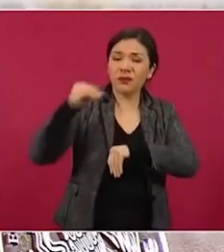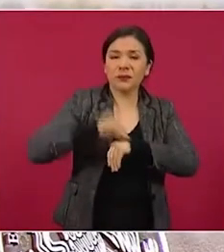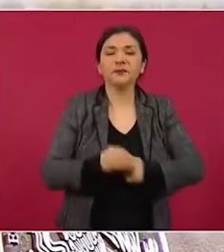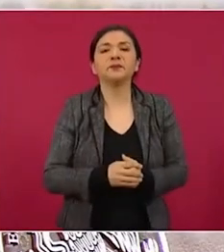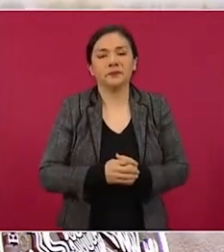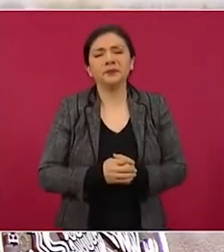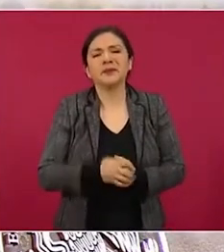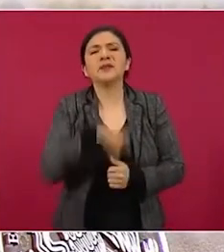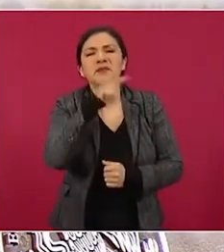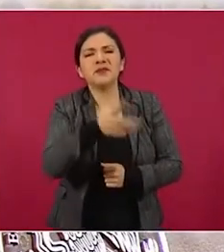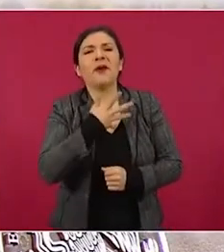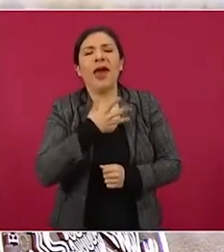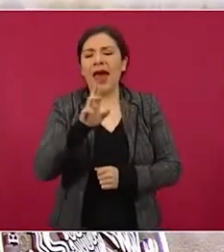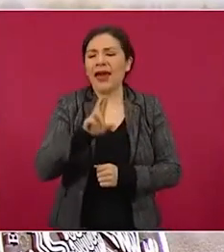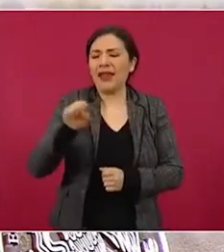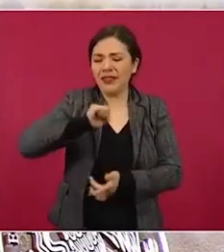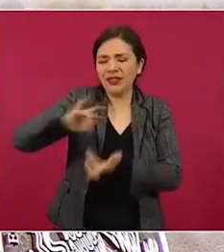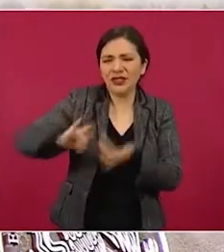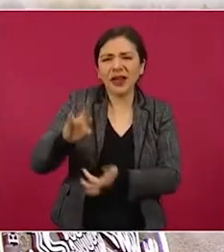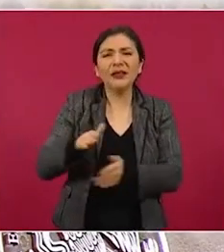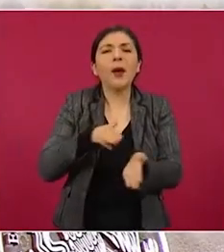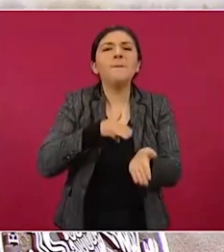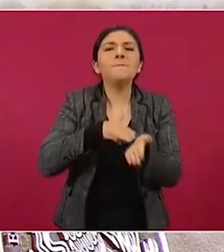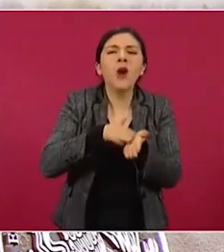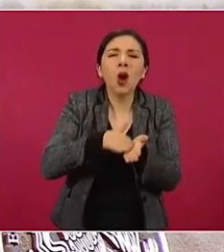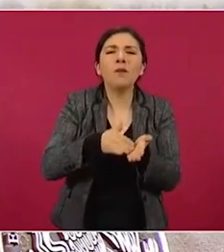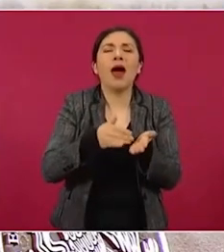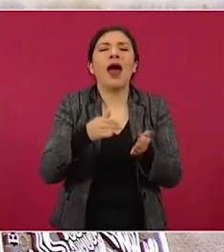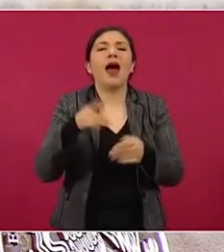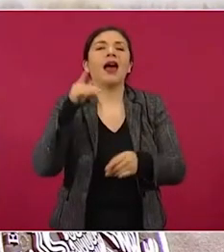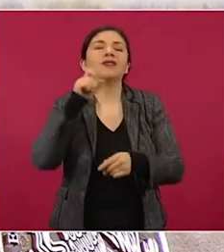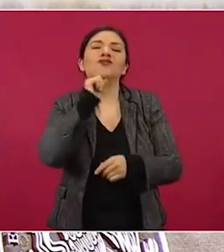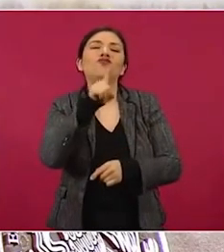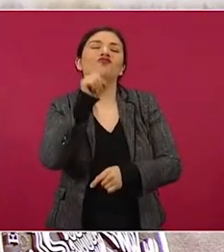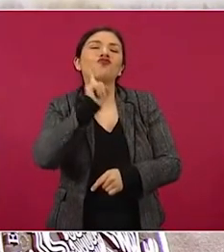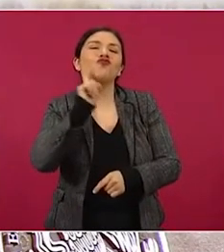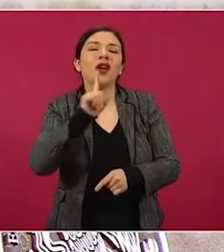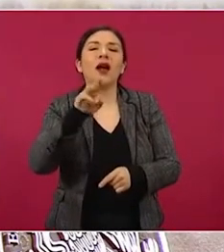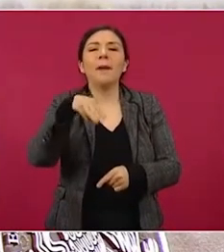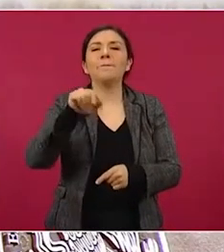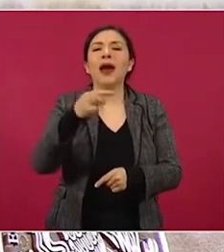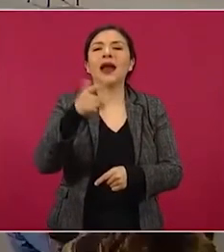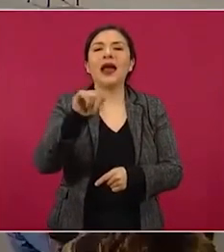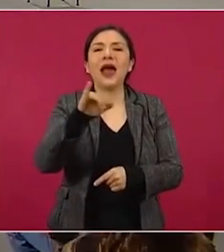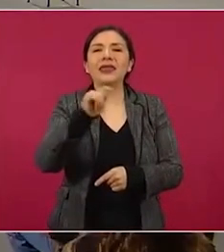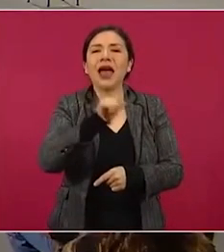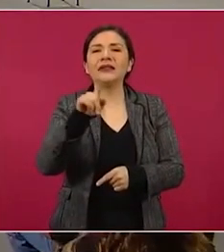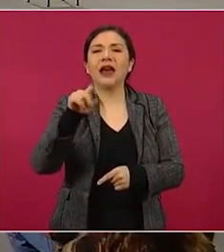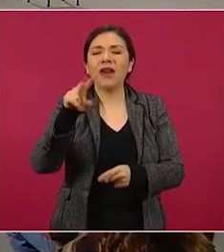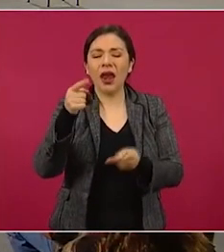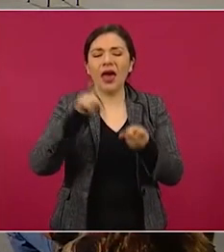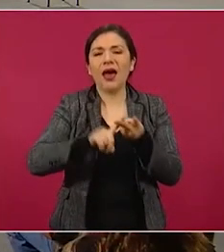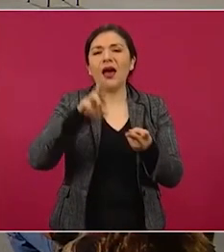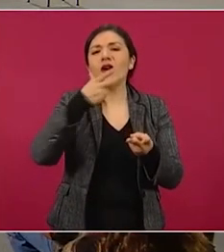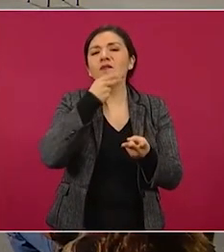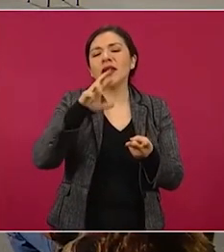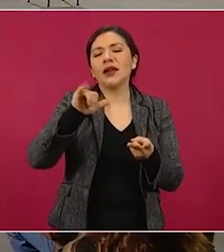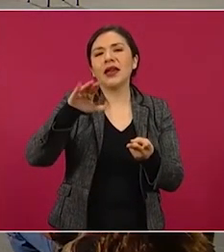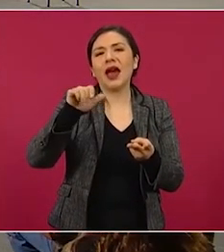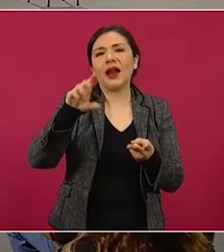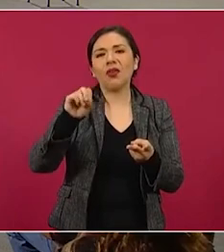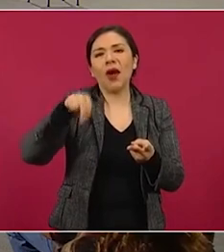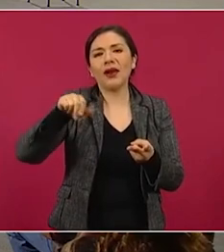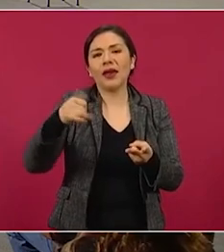faltaron las bromas en redes sociales sobre Margarita Zavala y Ricardo Anaya por difundir esta nota falsa.